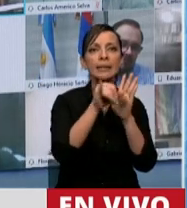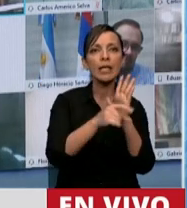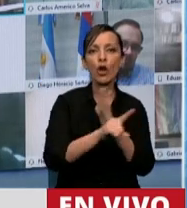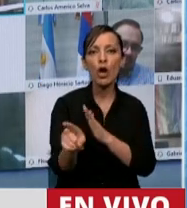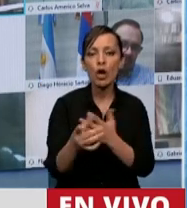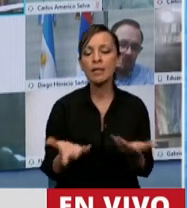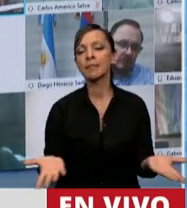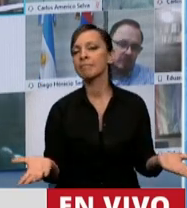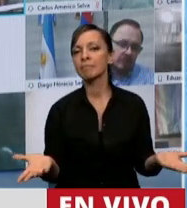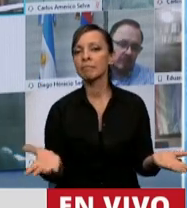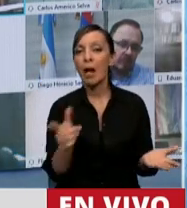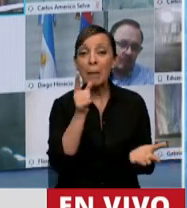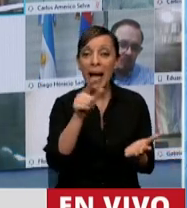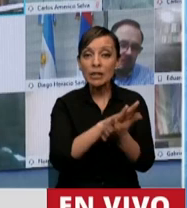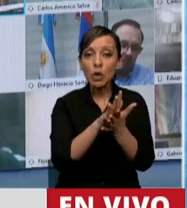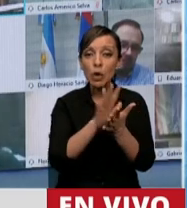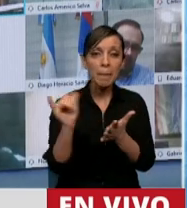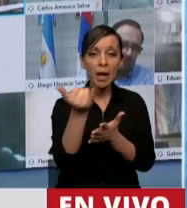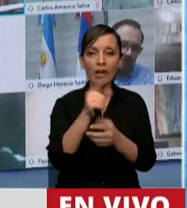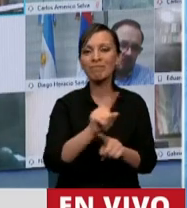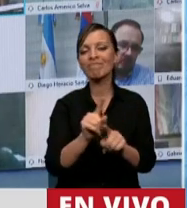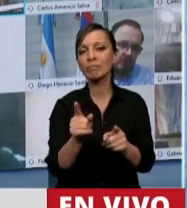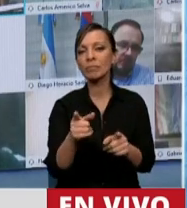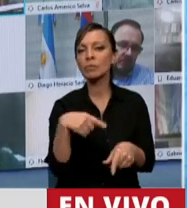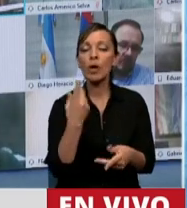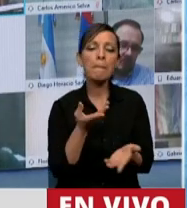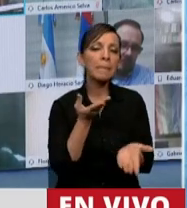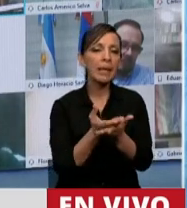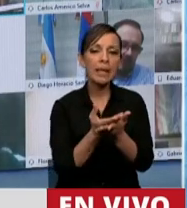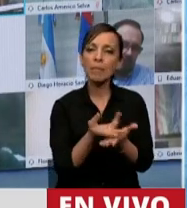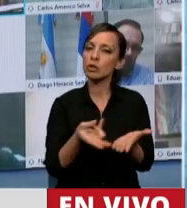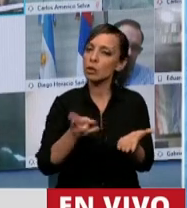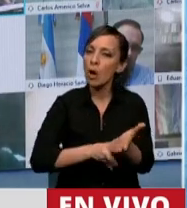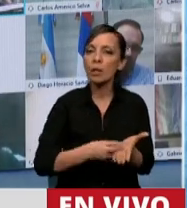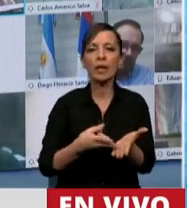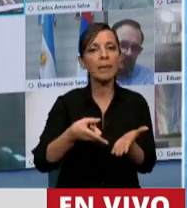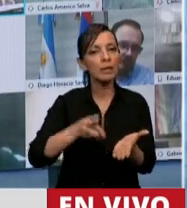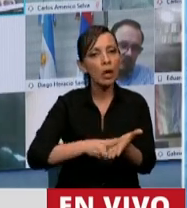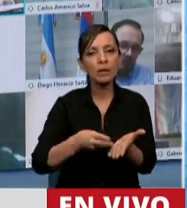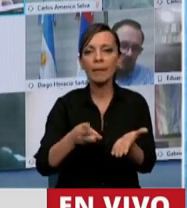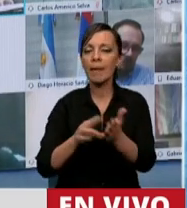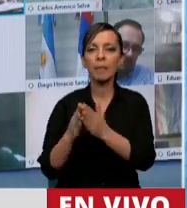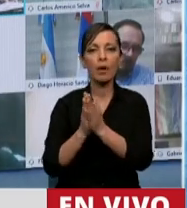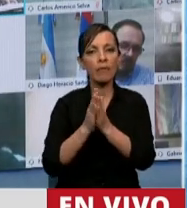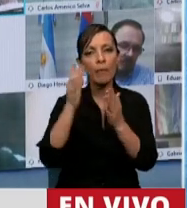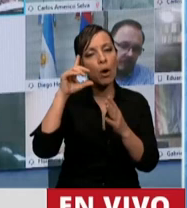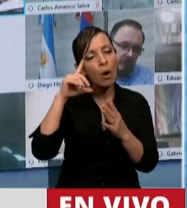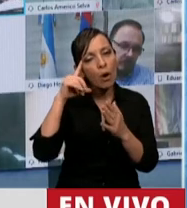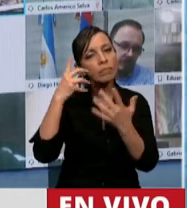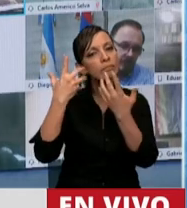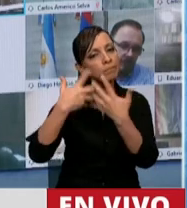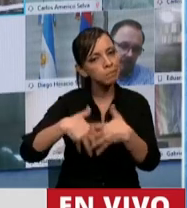no nos parece que sea el mejor remedio. Volvemos a apelar una y otra vez a la madurez política de quienes